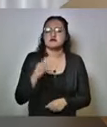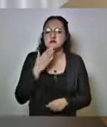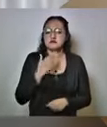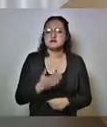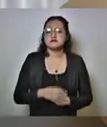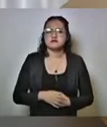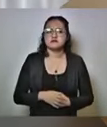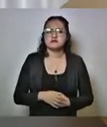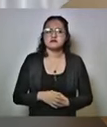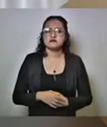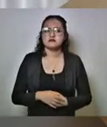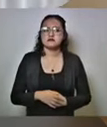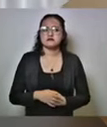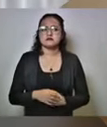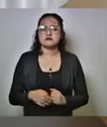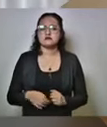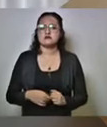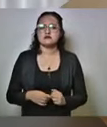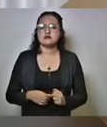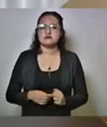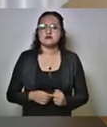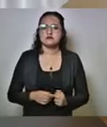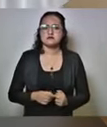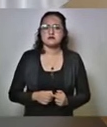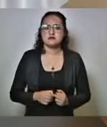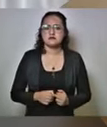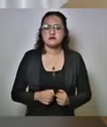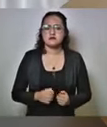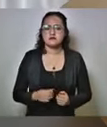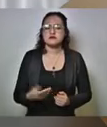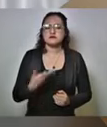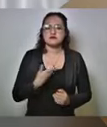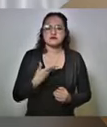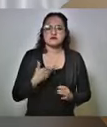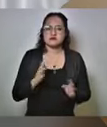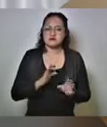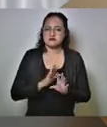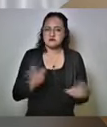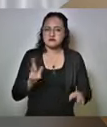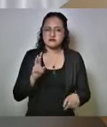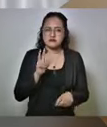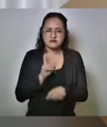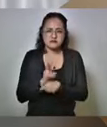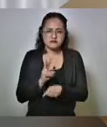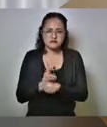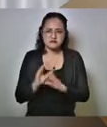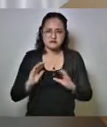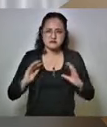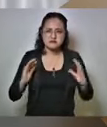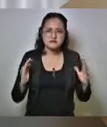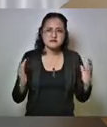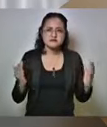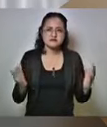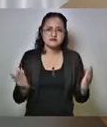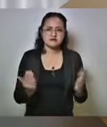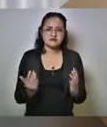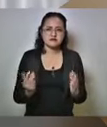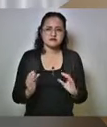los tenemos cercados a los delincuentes en Puebla a las bandas